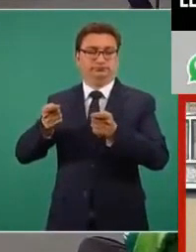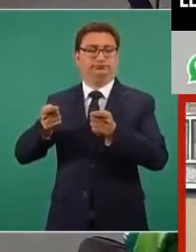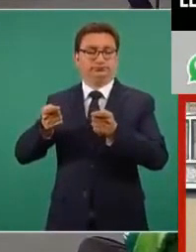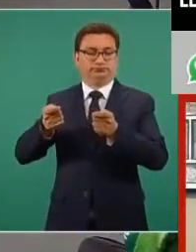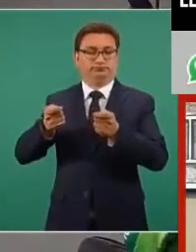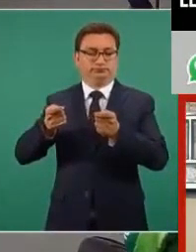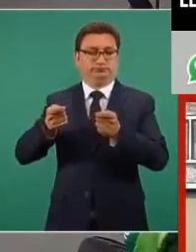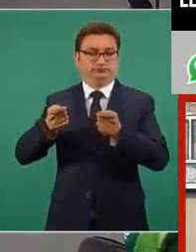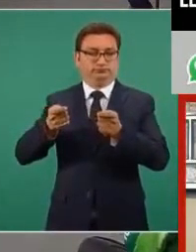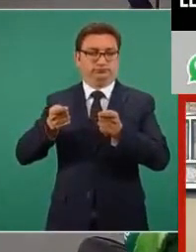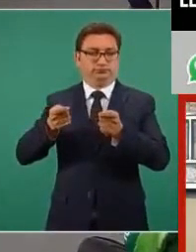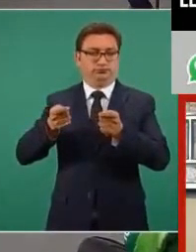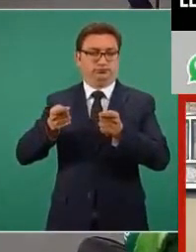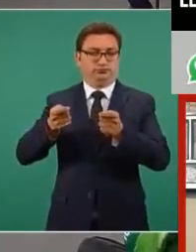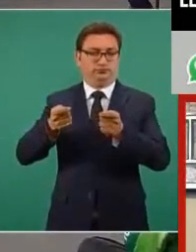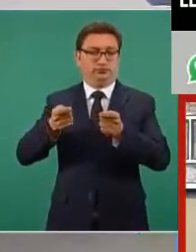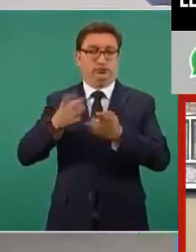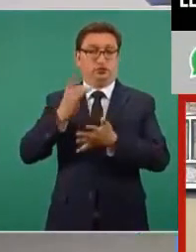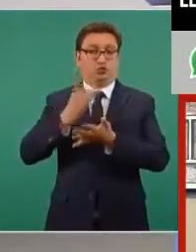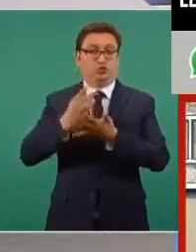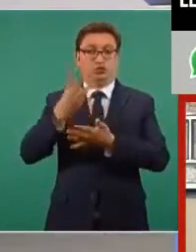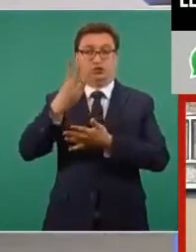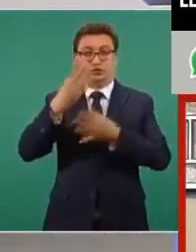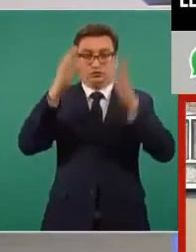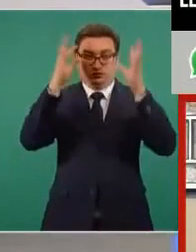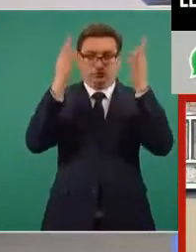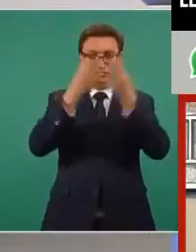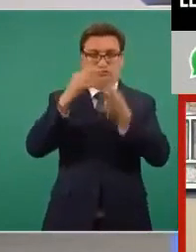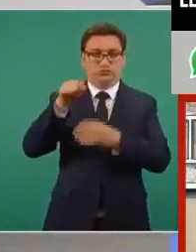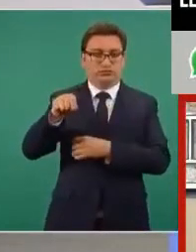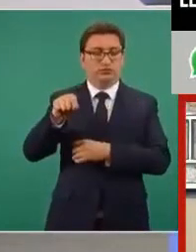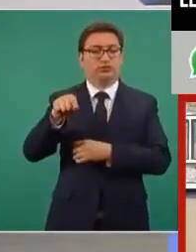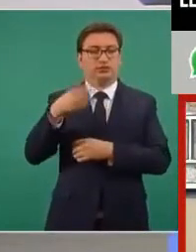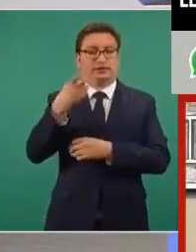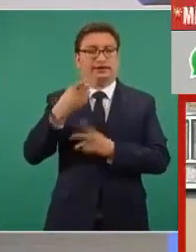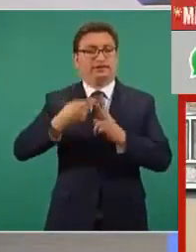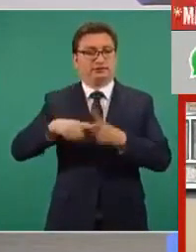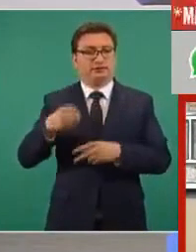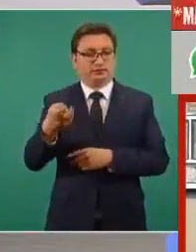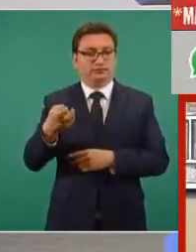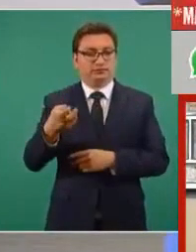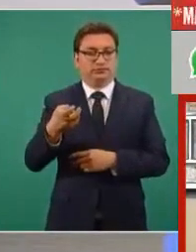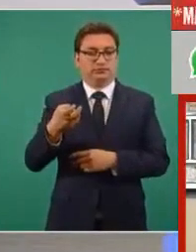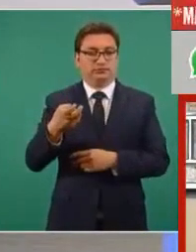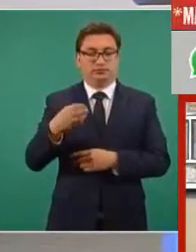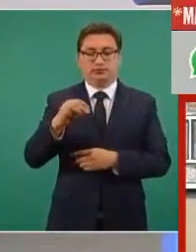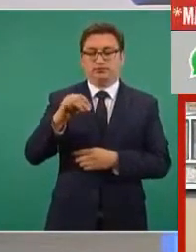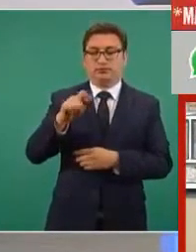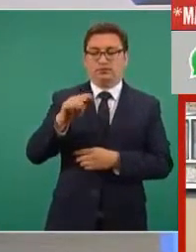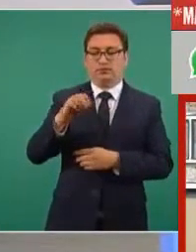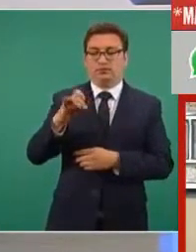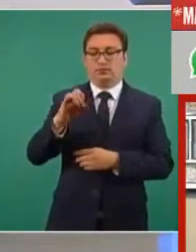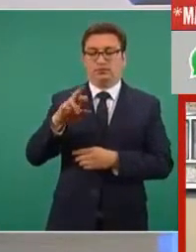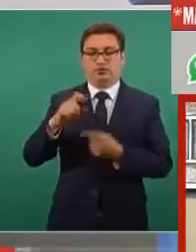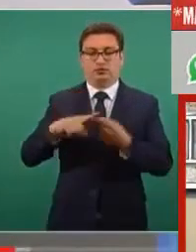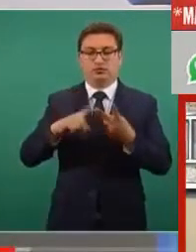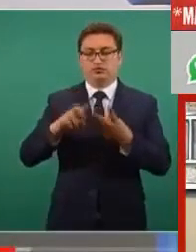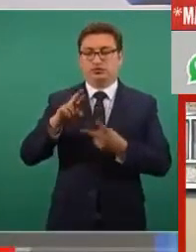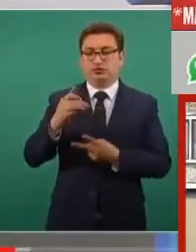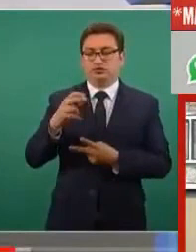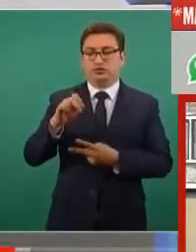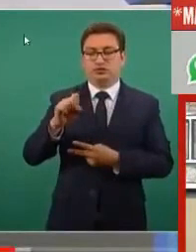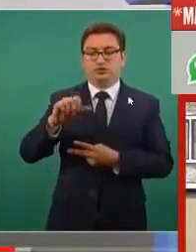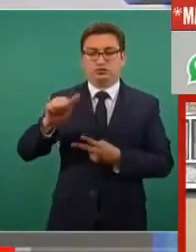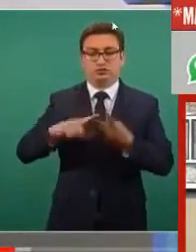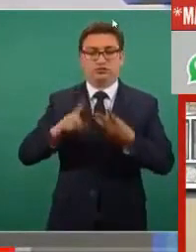tres aduanas, porque ahí comenzamos, Matamoros, Reynosa